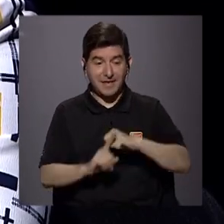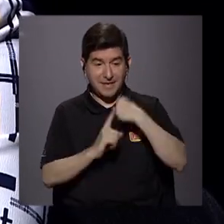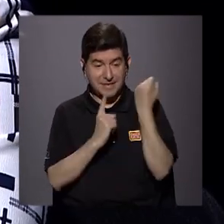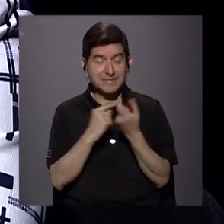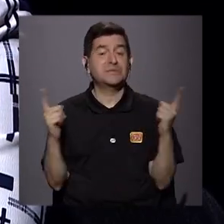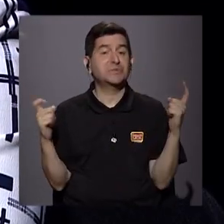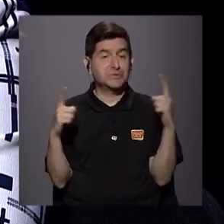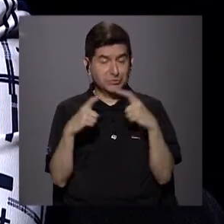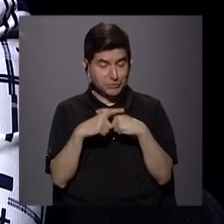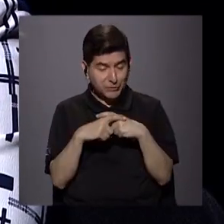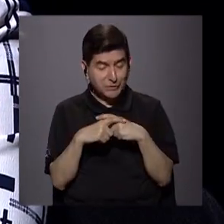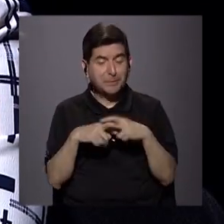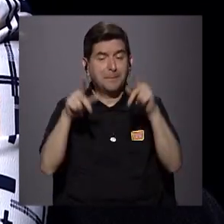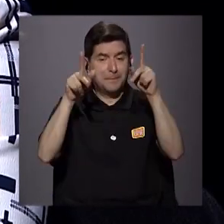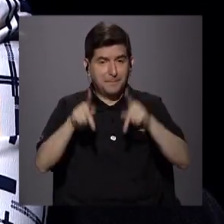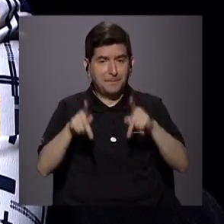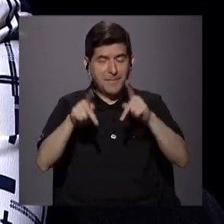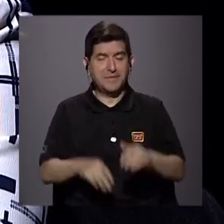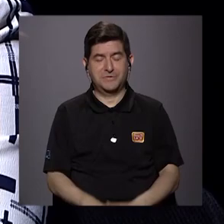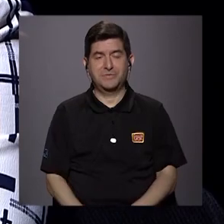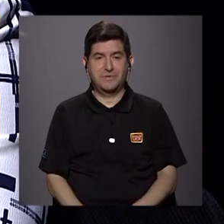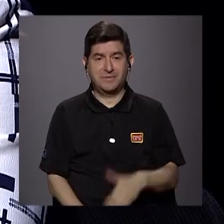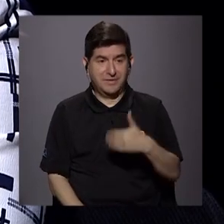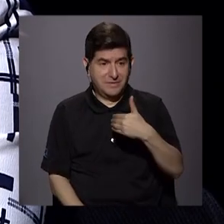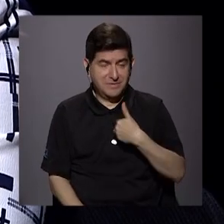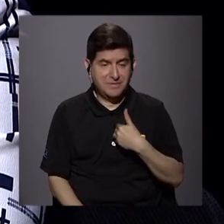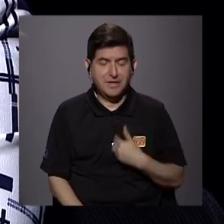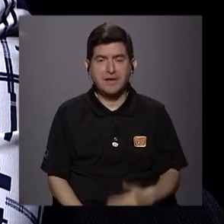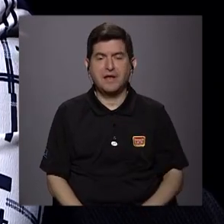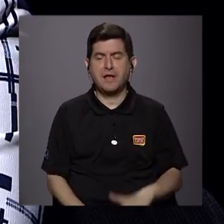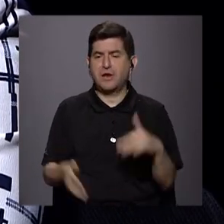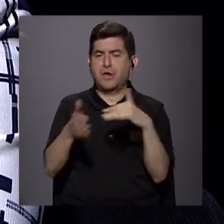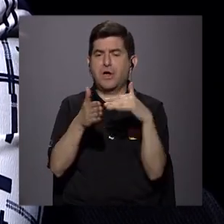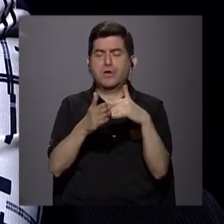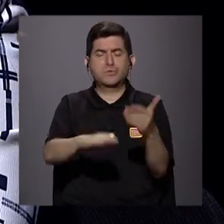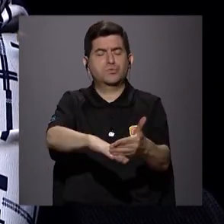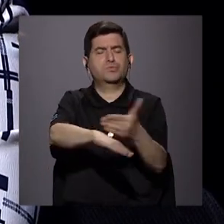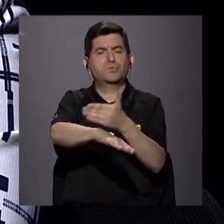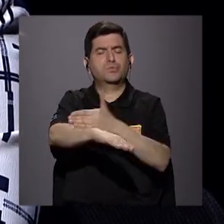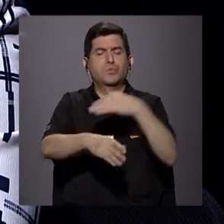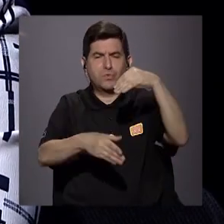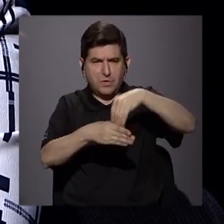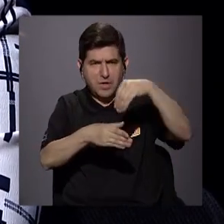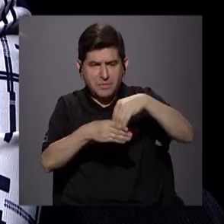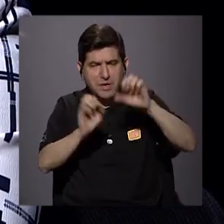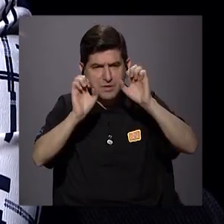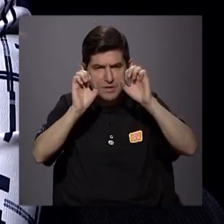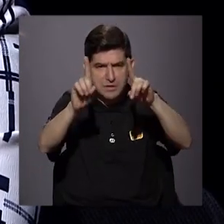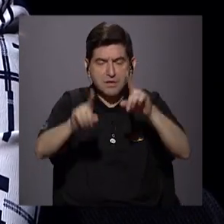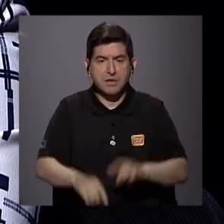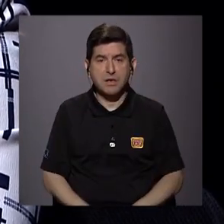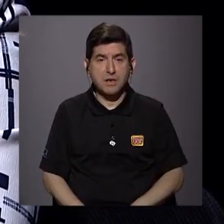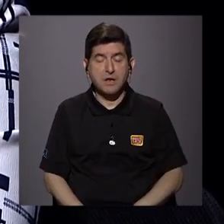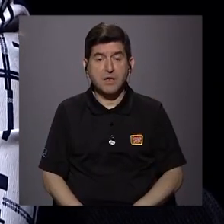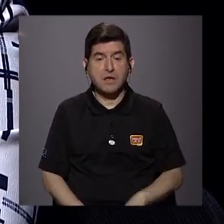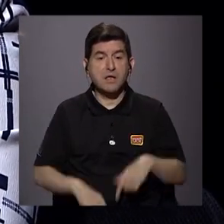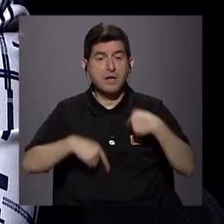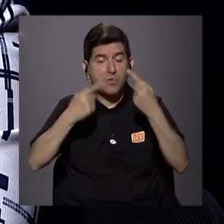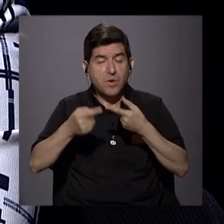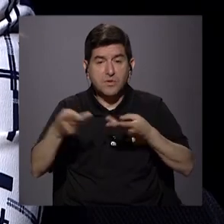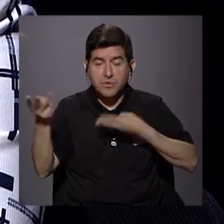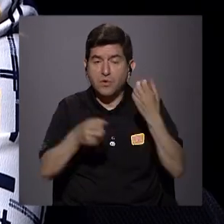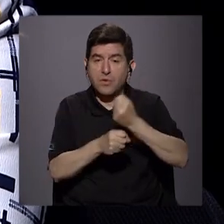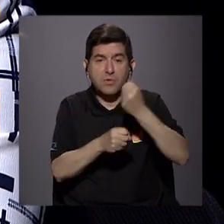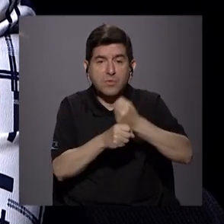situación bien compleja, ¿verdad? Que las personas están obteniendo niveles de estudio avanzado, se están invirtiendo en su educación y cuando llega al mercado